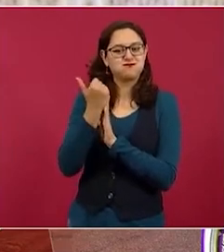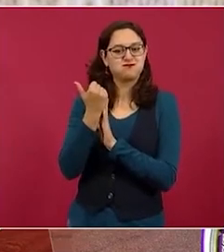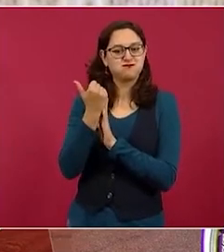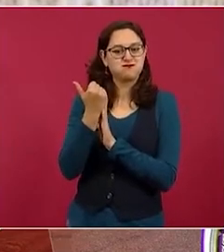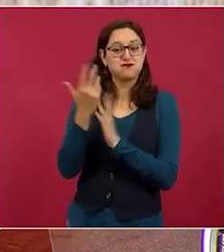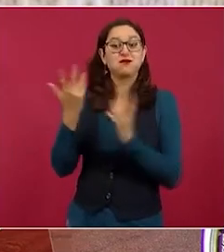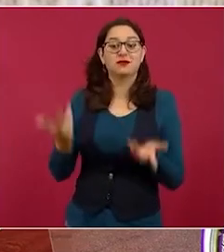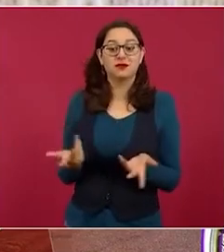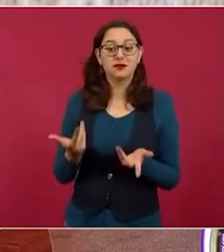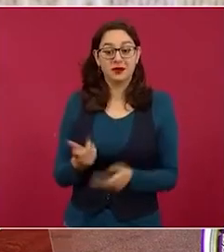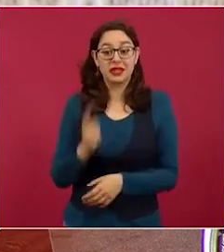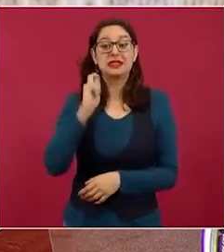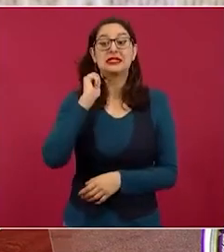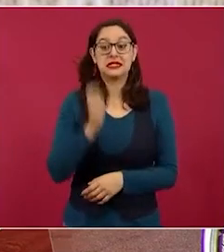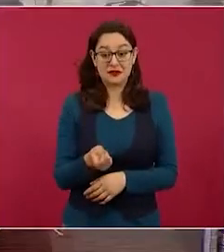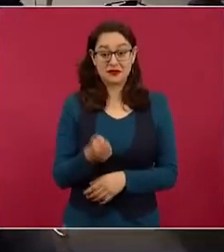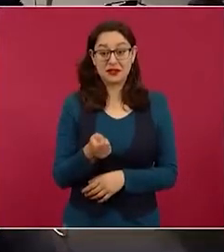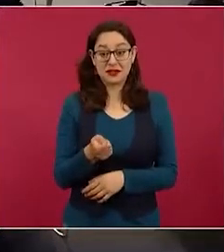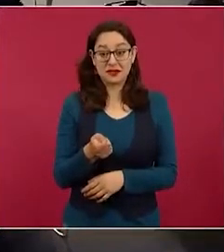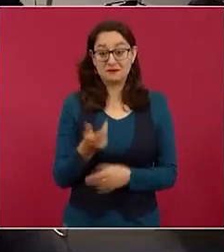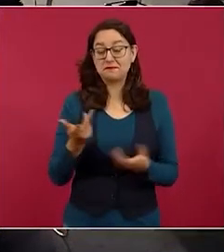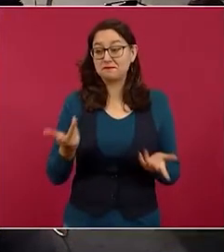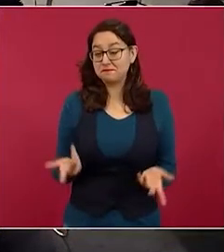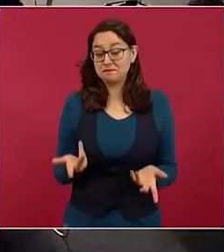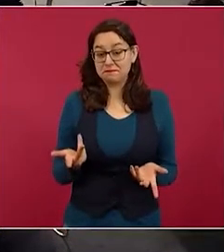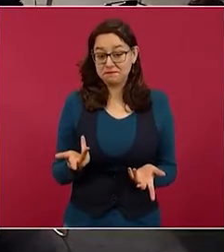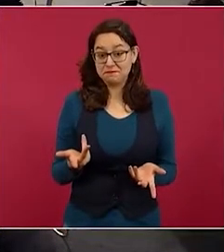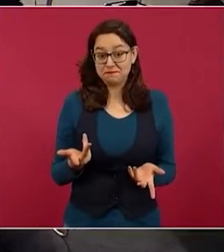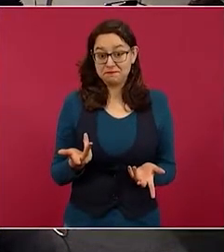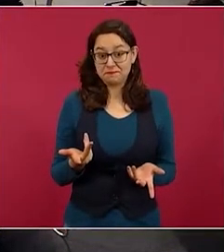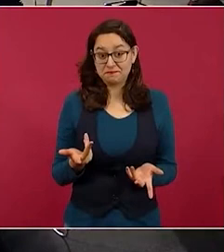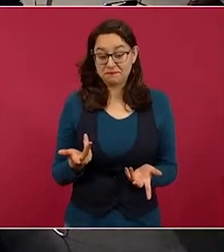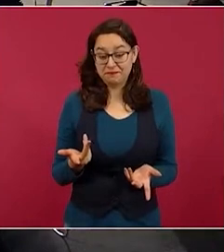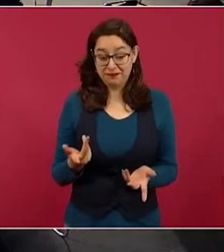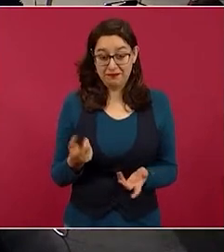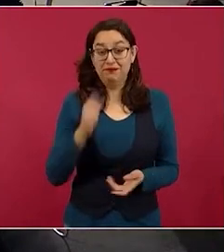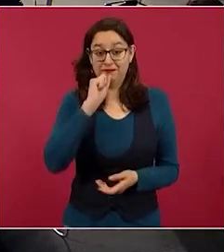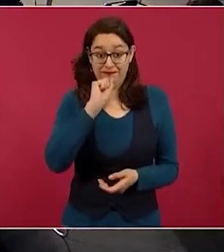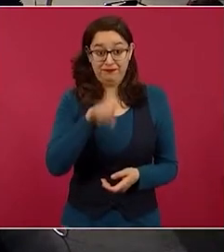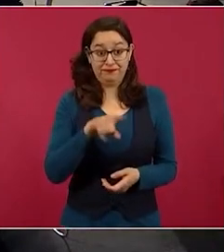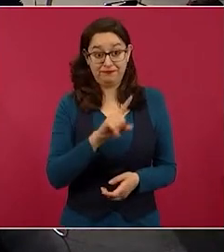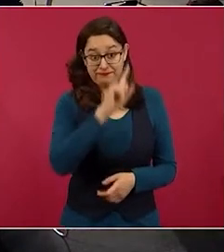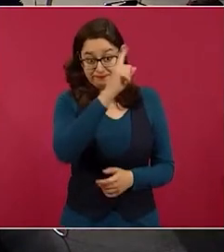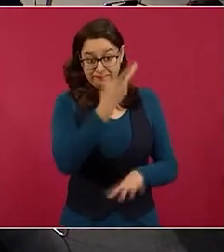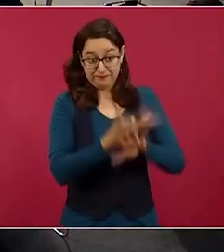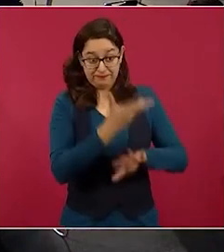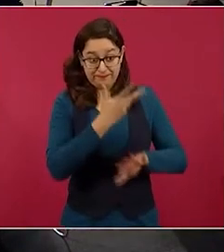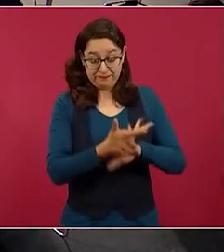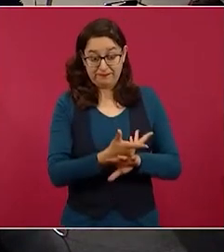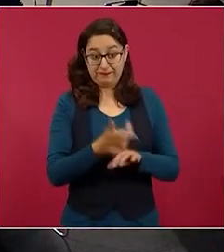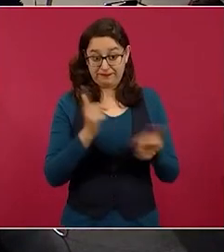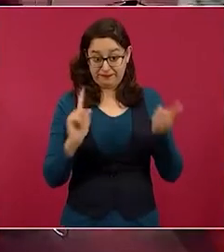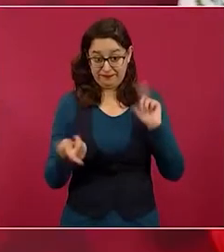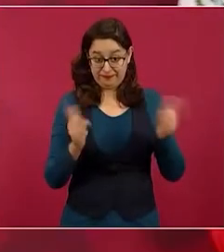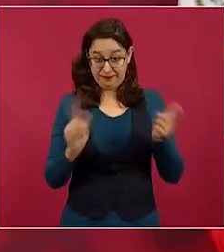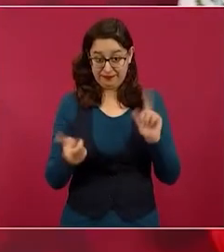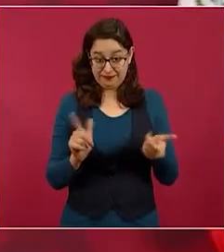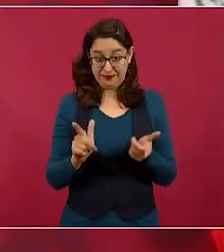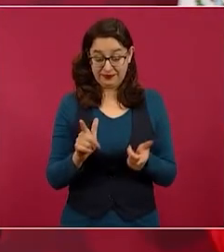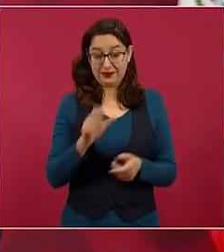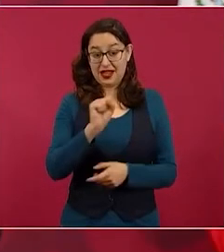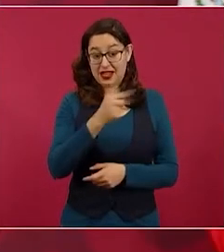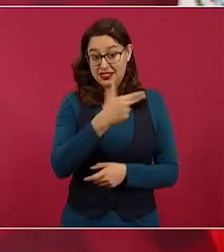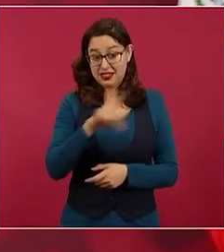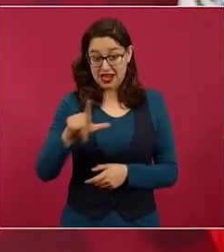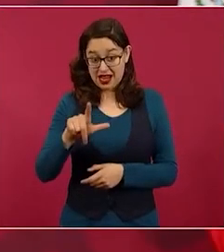y como se compró la refinería de Deer Park en Texas, a